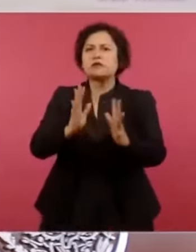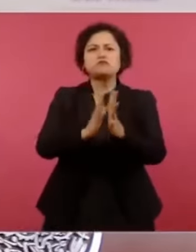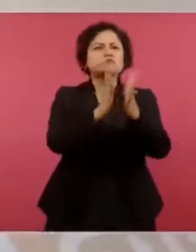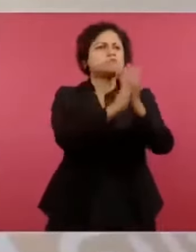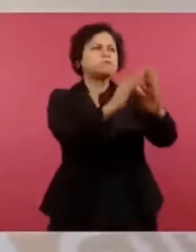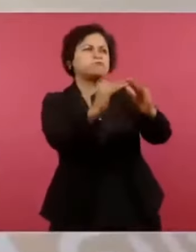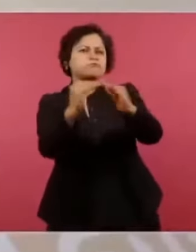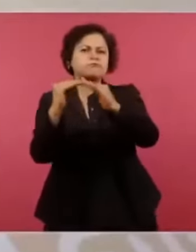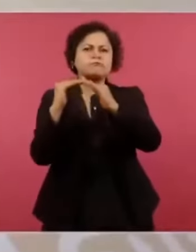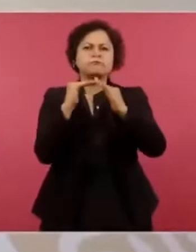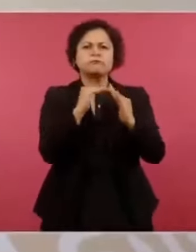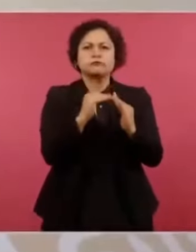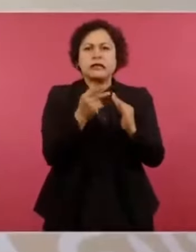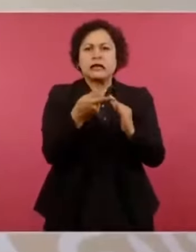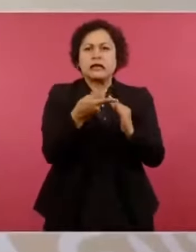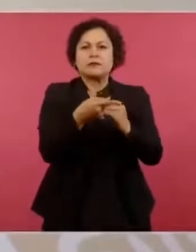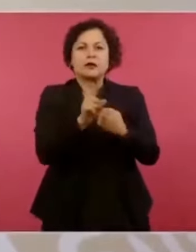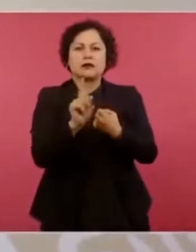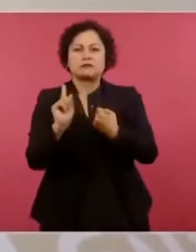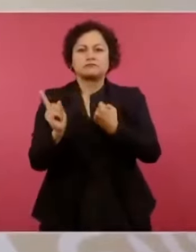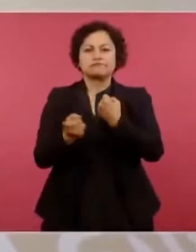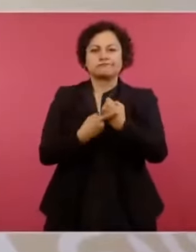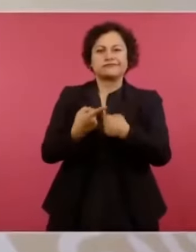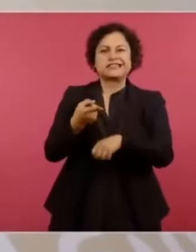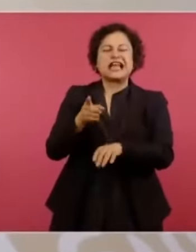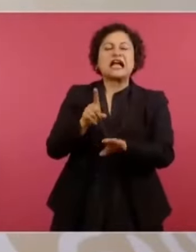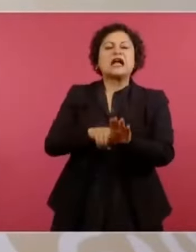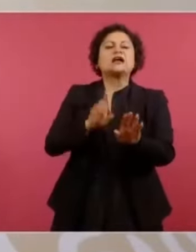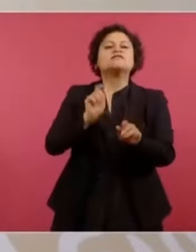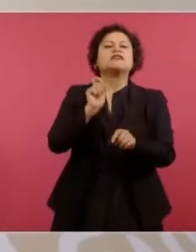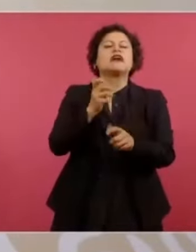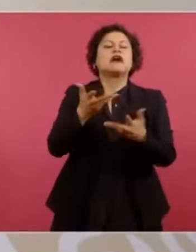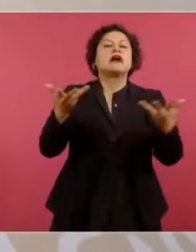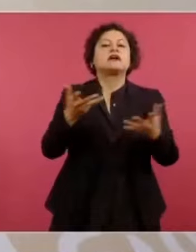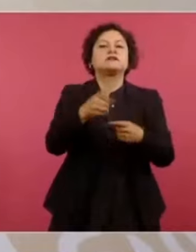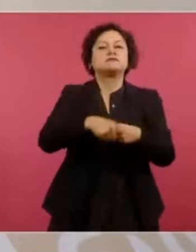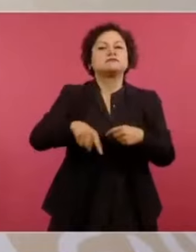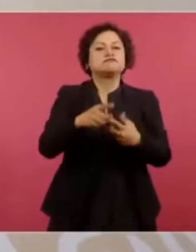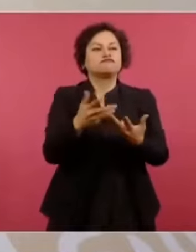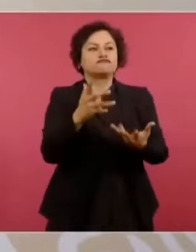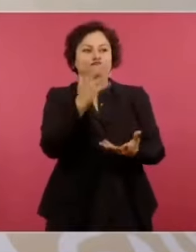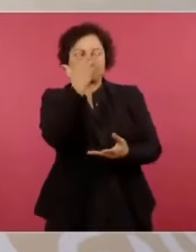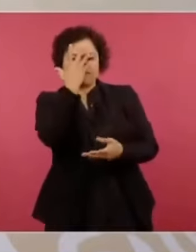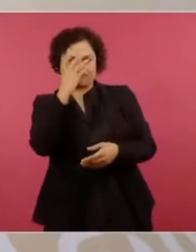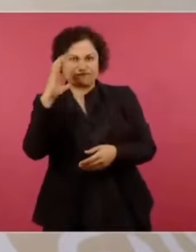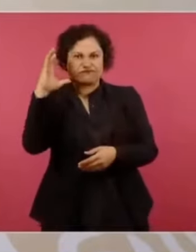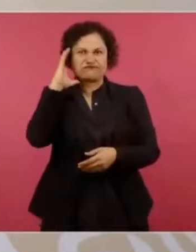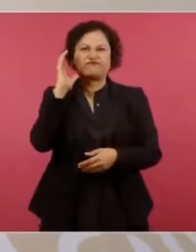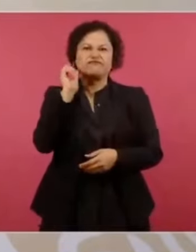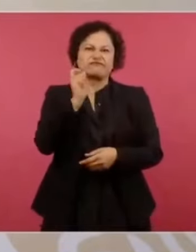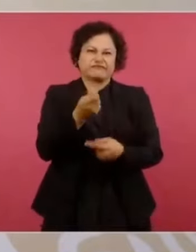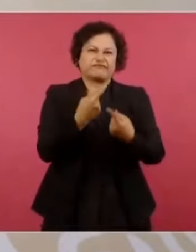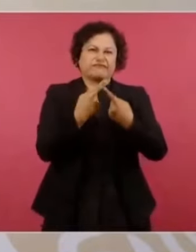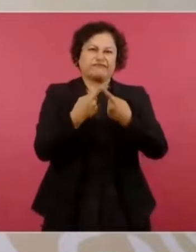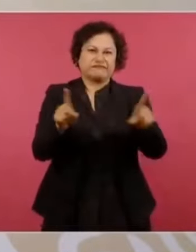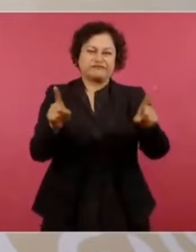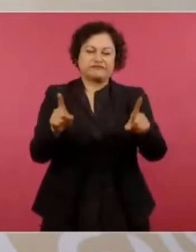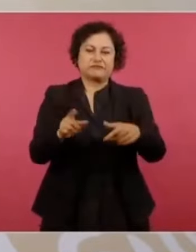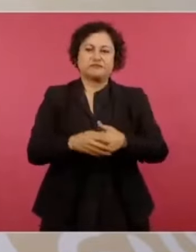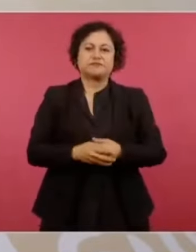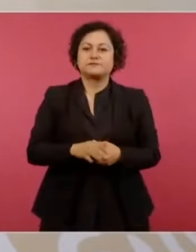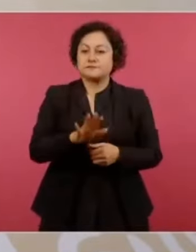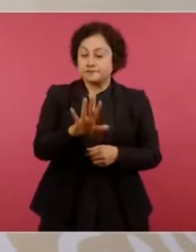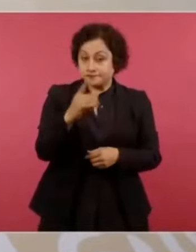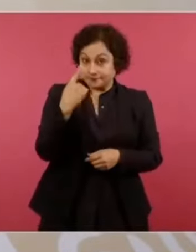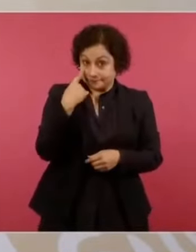las listas para sacar a